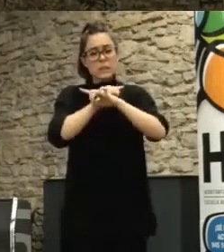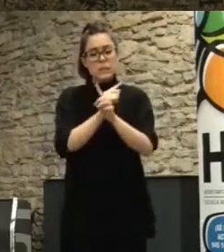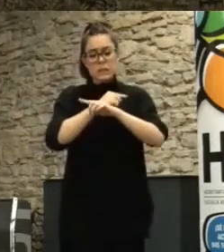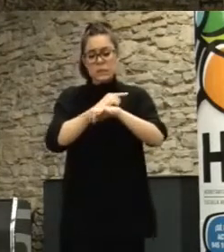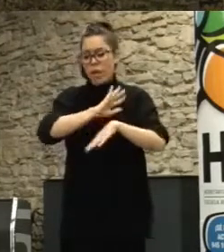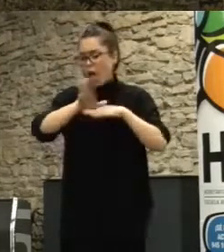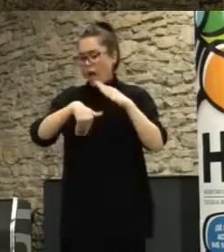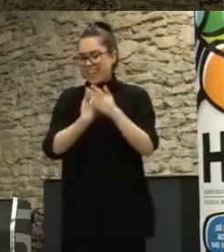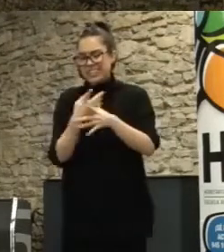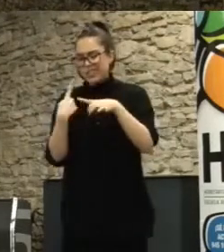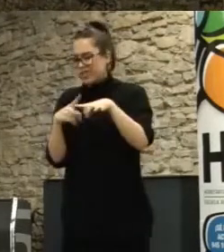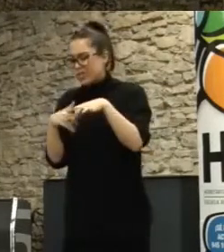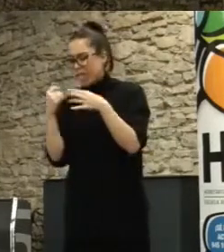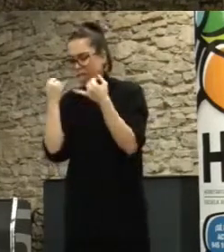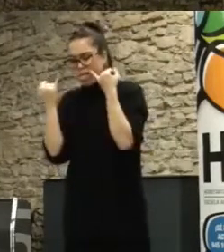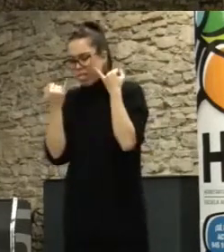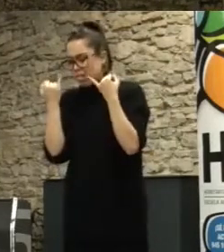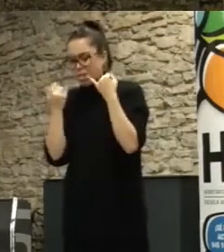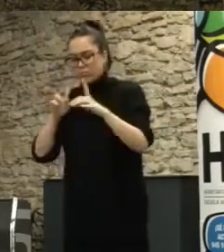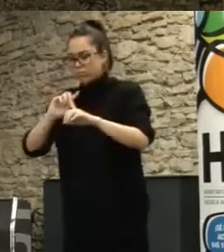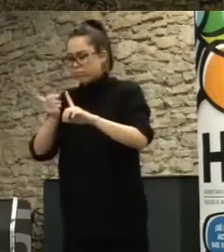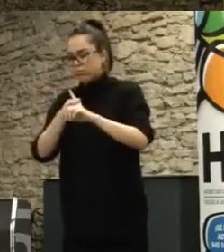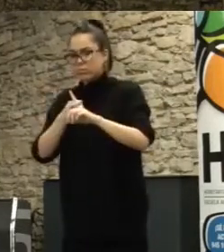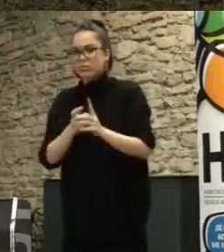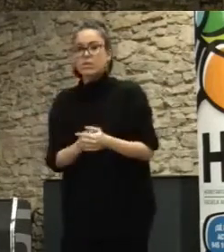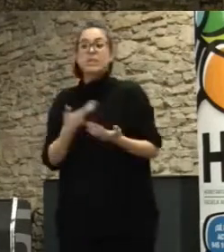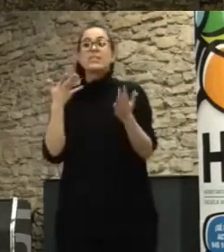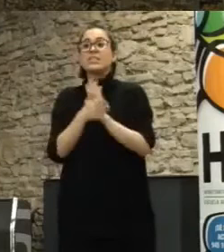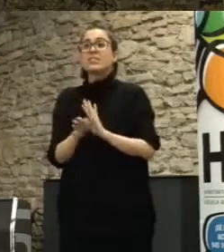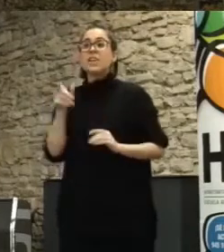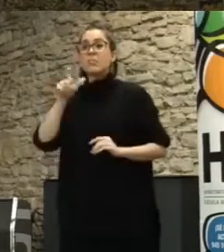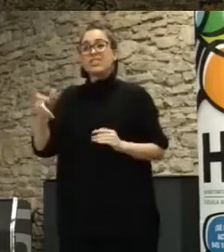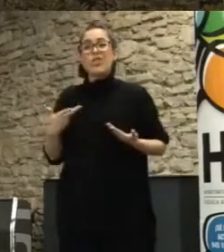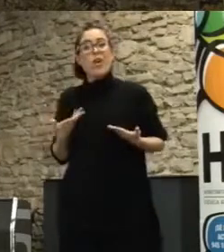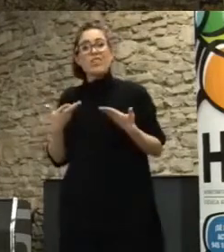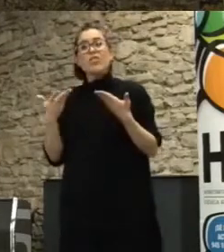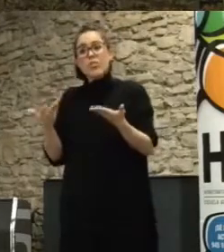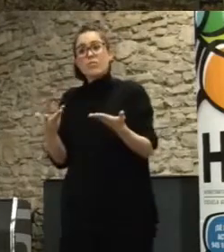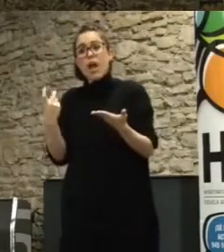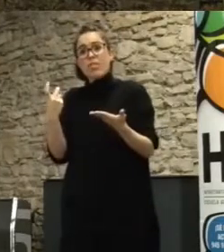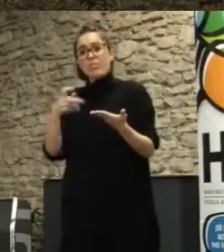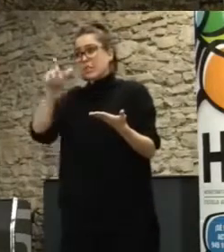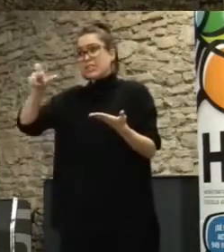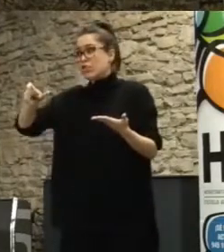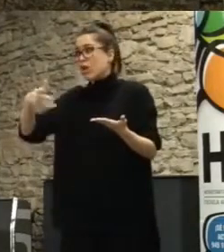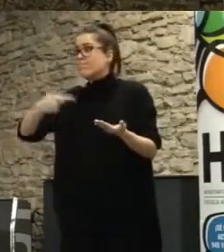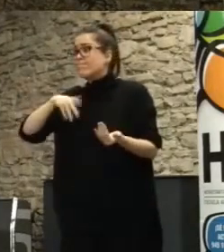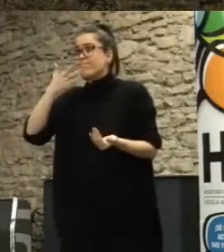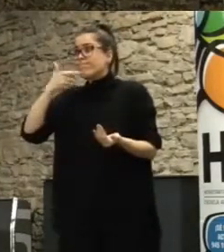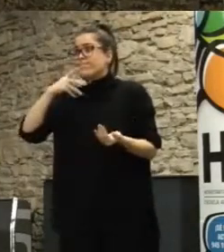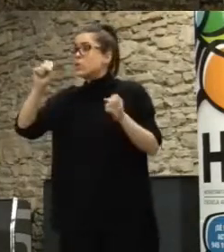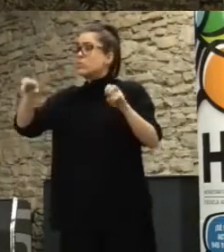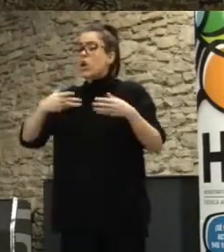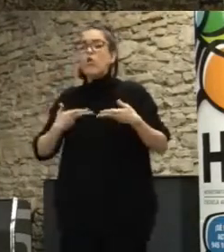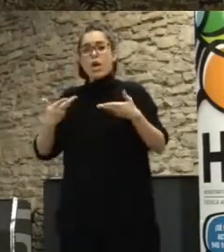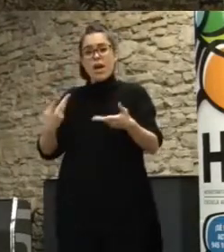confiar en los desconocidos ella habla de trust strangers confiar en los desconocidos trabajar con gente que no conoces y esto es